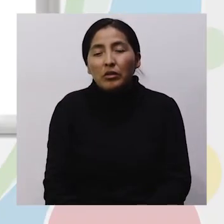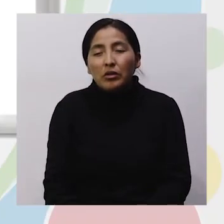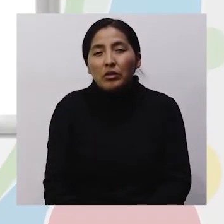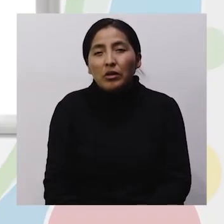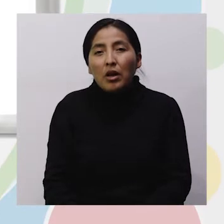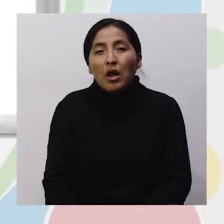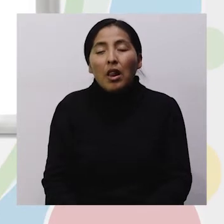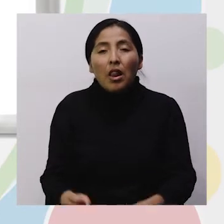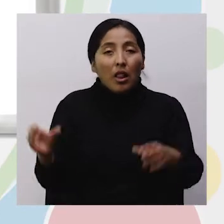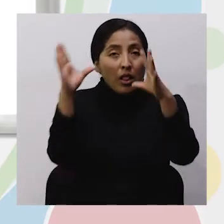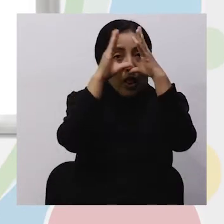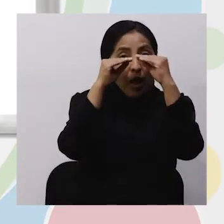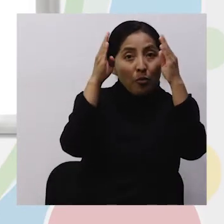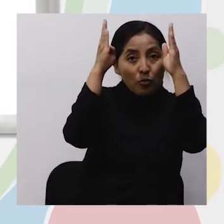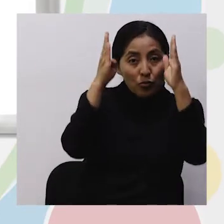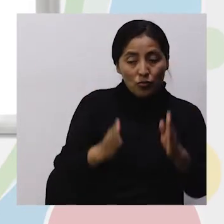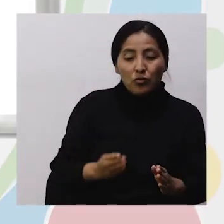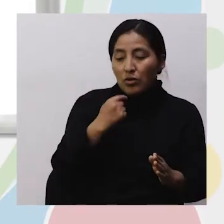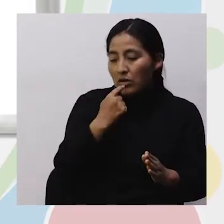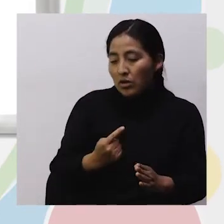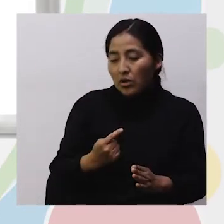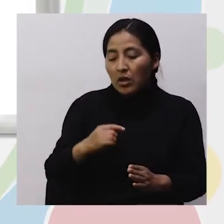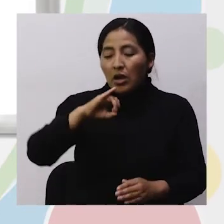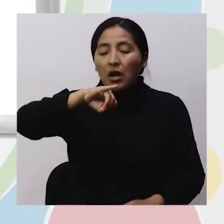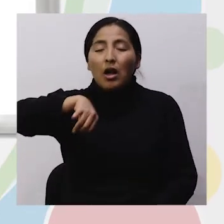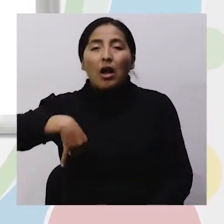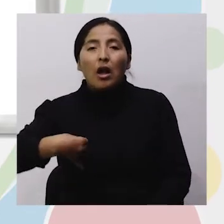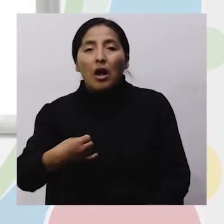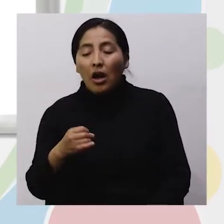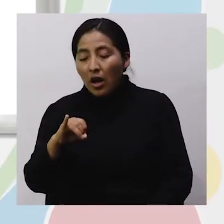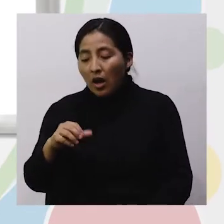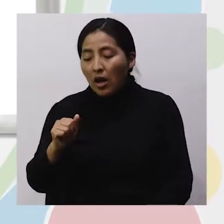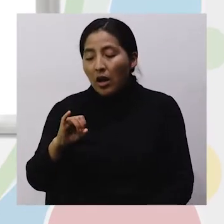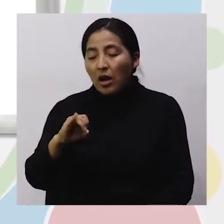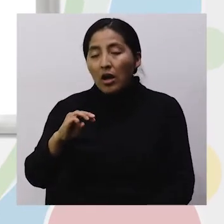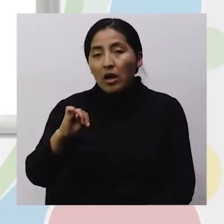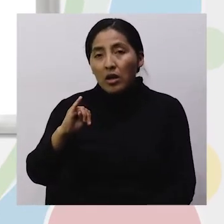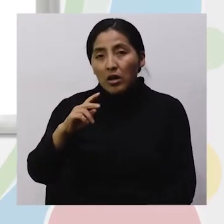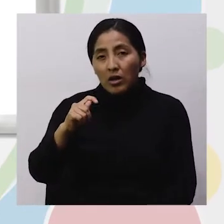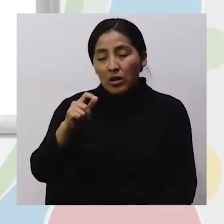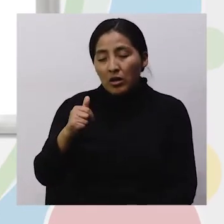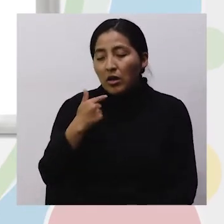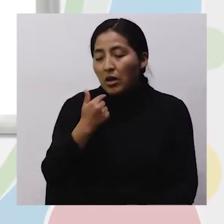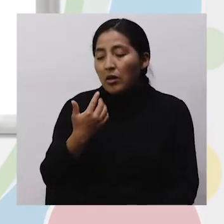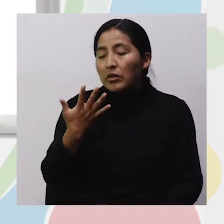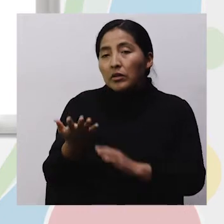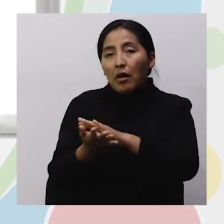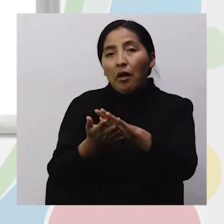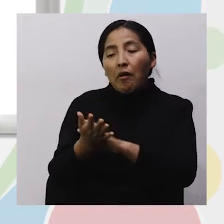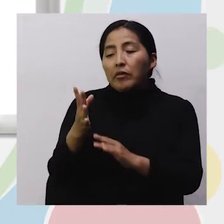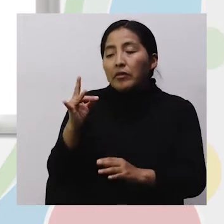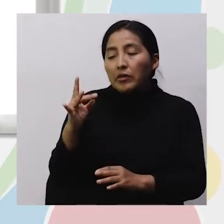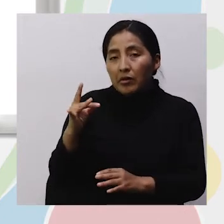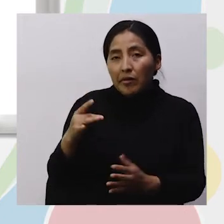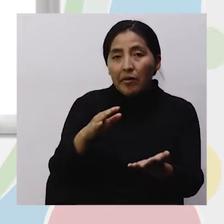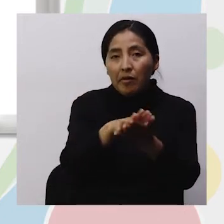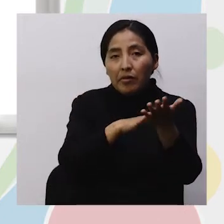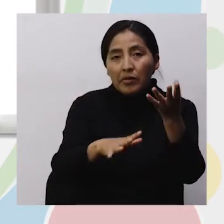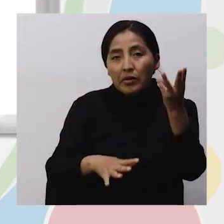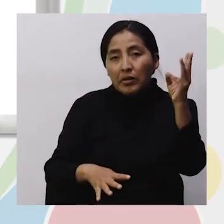La maestra Jaimito Si en esta mano tengo ocho naranjas Y en otras seis naranjas ¿Qué tengo?